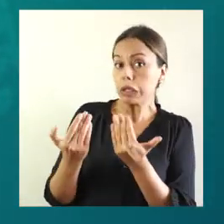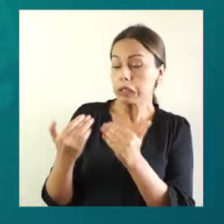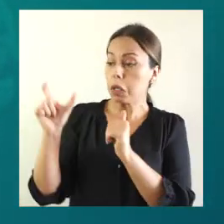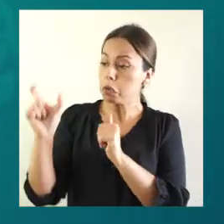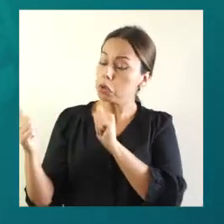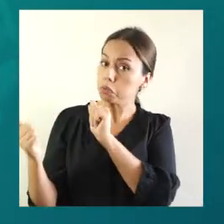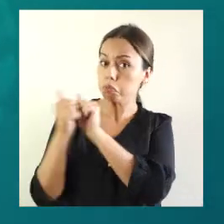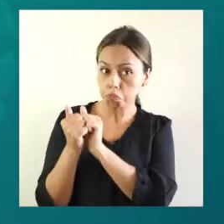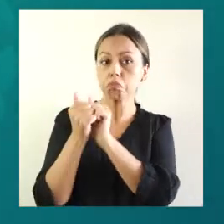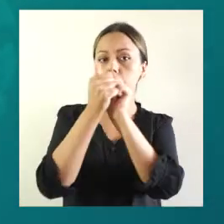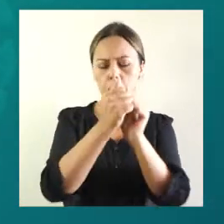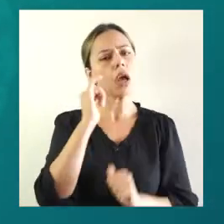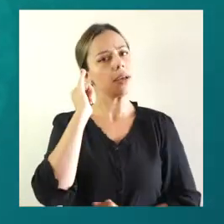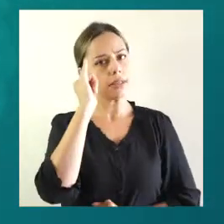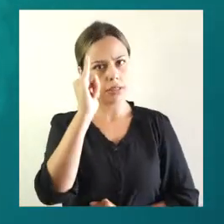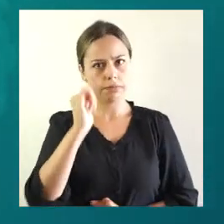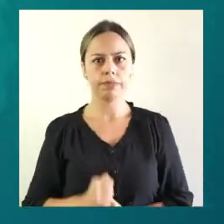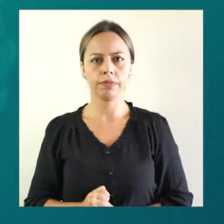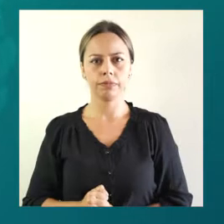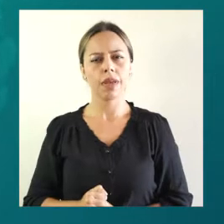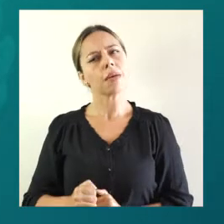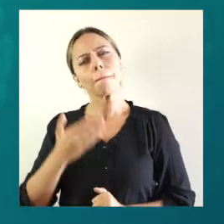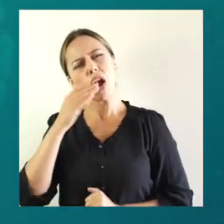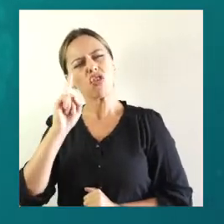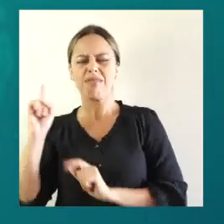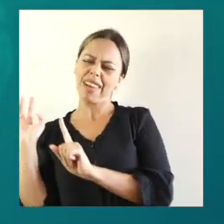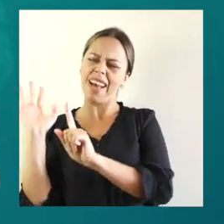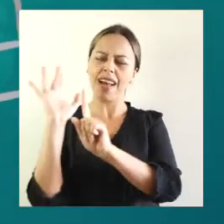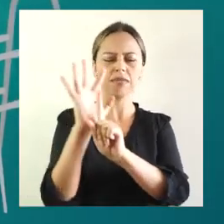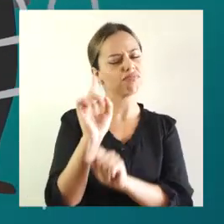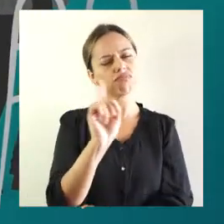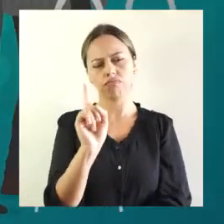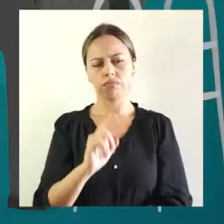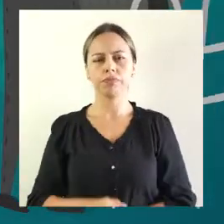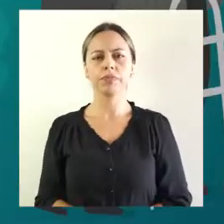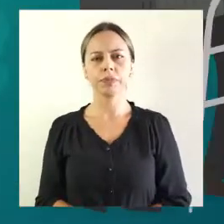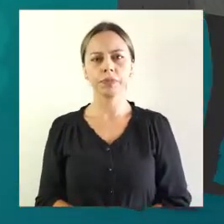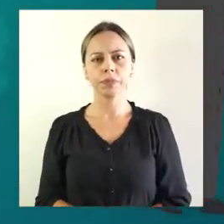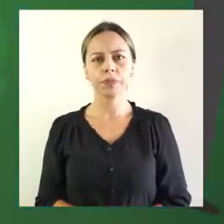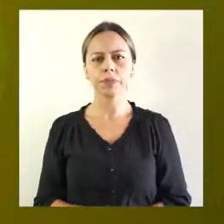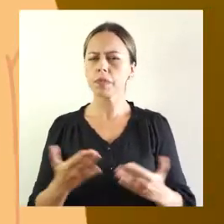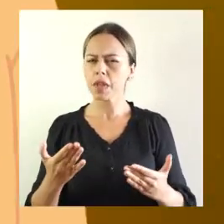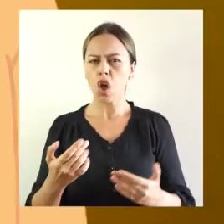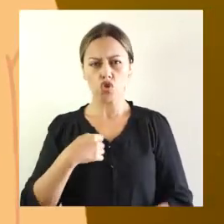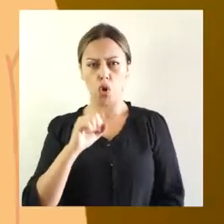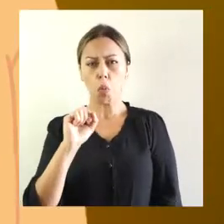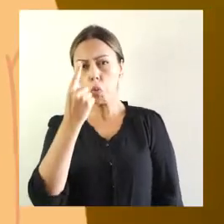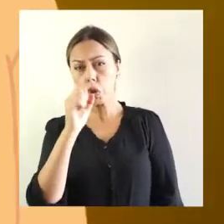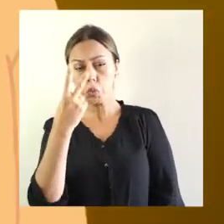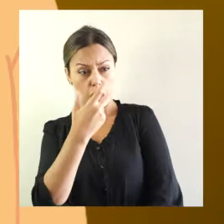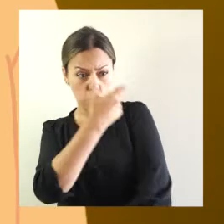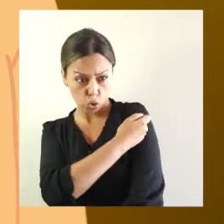asistencia puede ir acompañado a vacunarse. Se recomienda que no sea por más de una persona. Ambas dosis